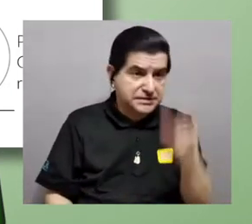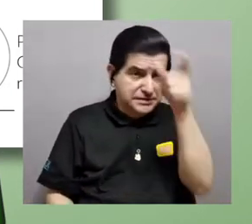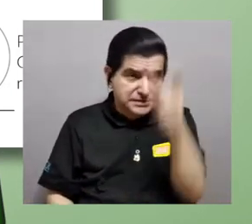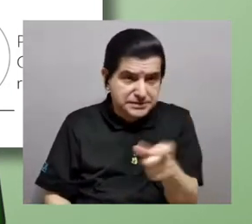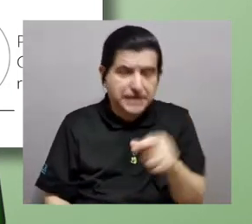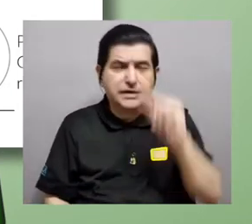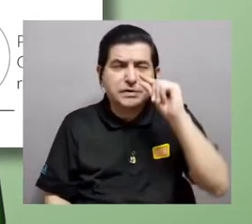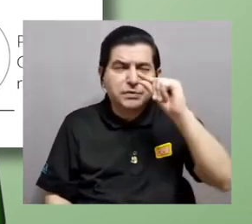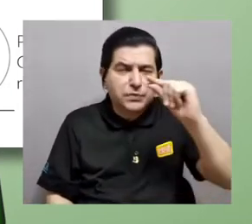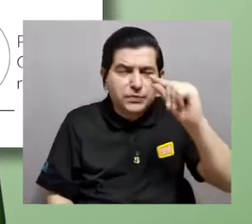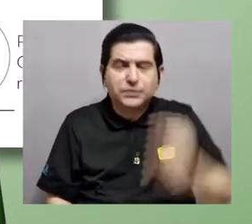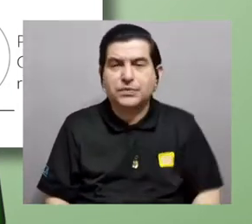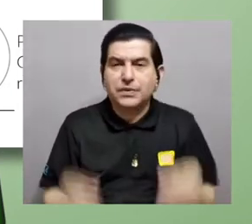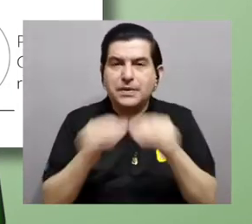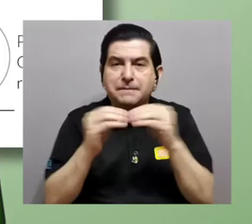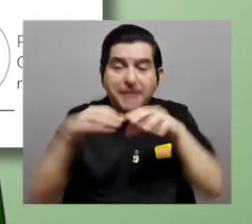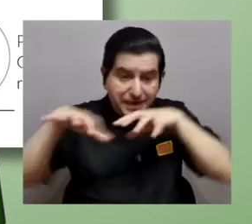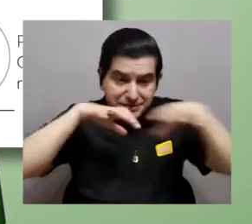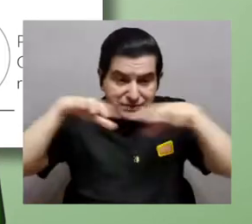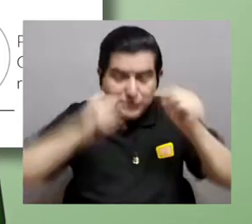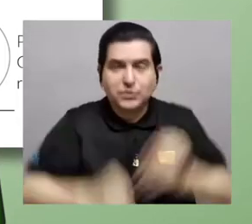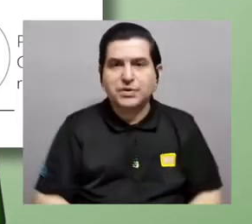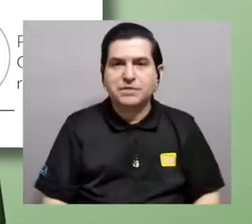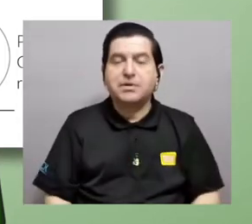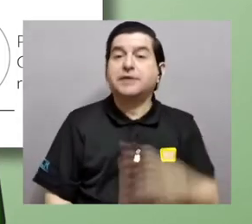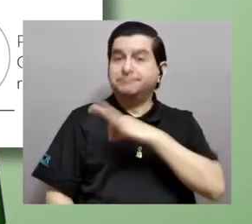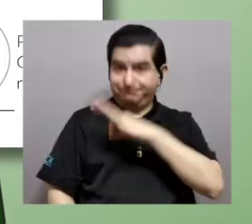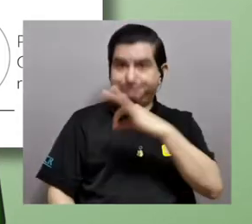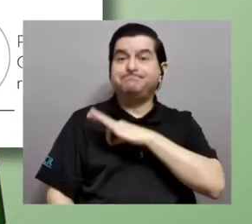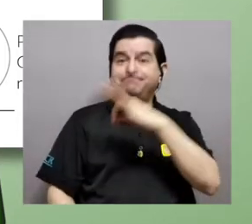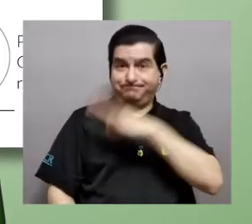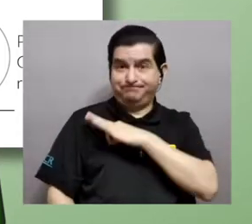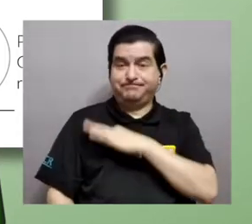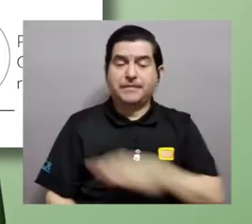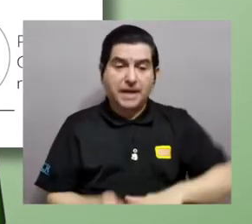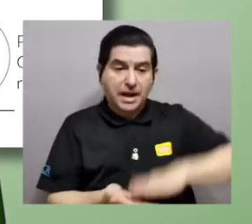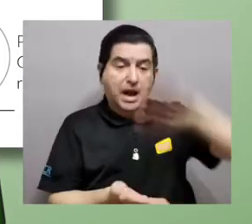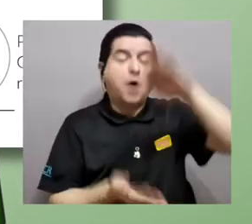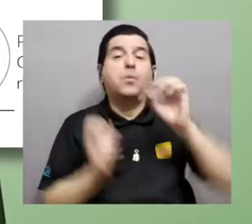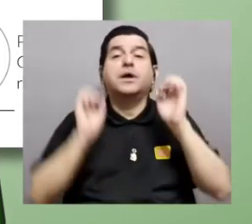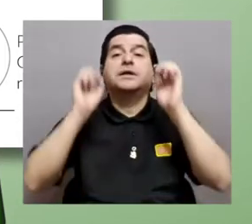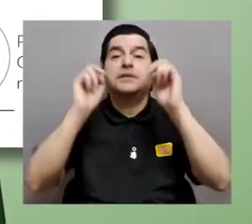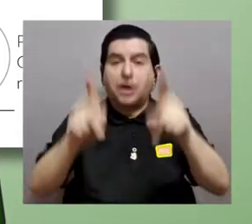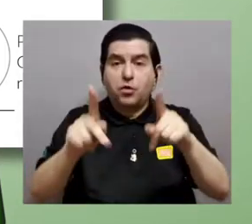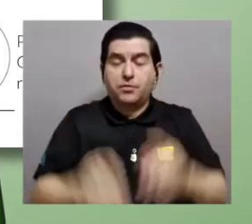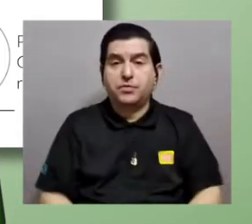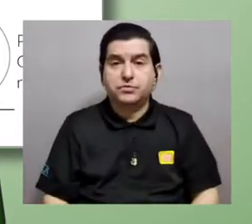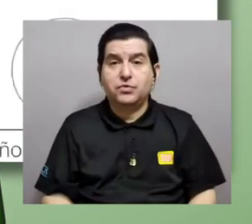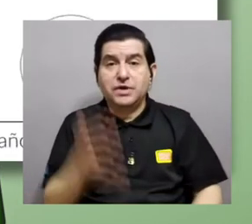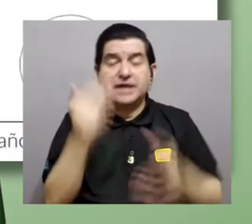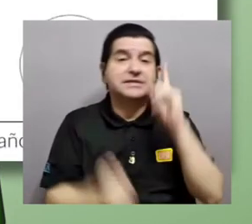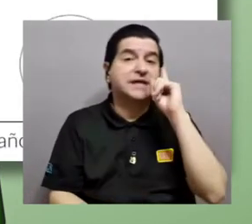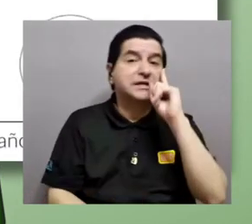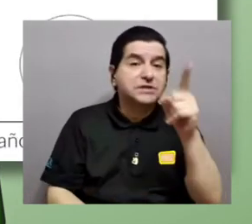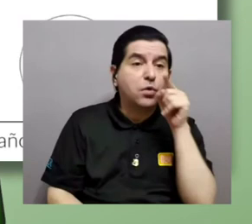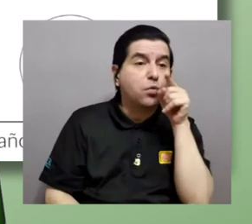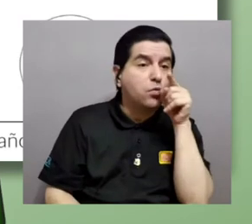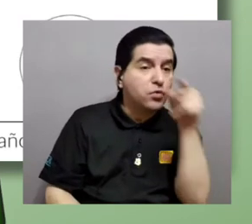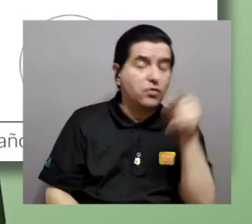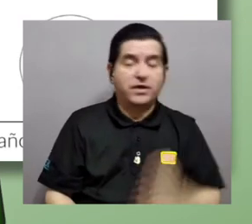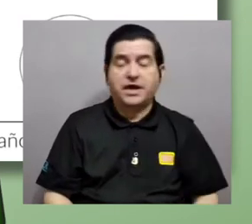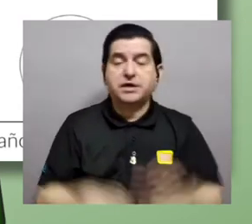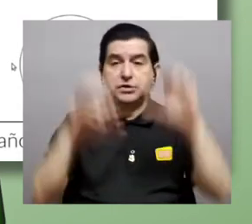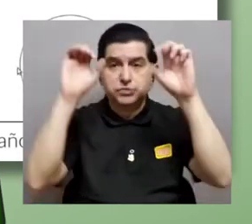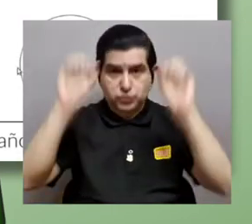y por lo tanto más móviles, se beneficiarían porque aumentan las probabilidades de que al menos uno de esos gametos se